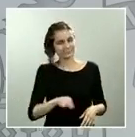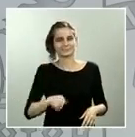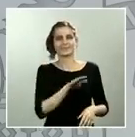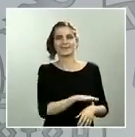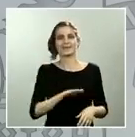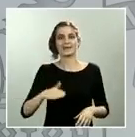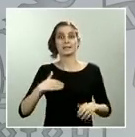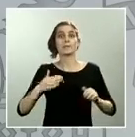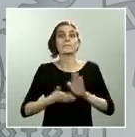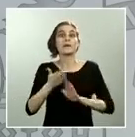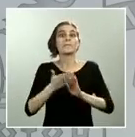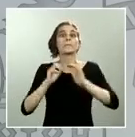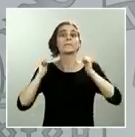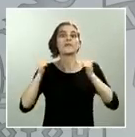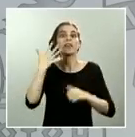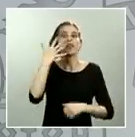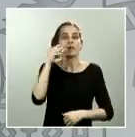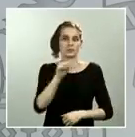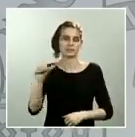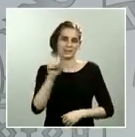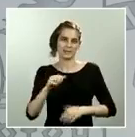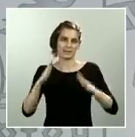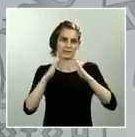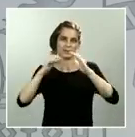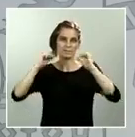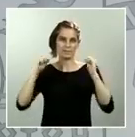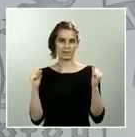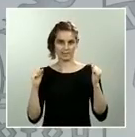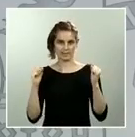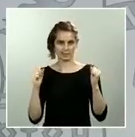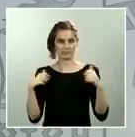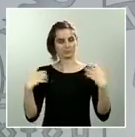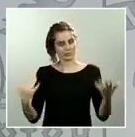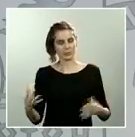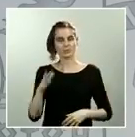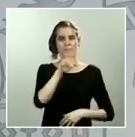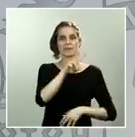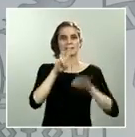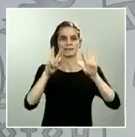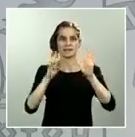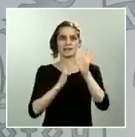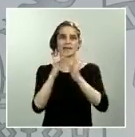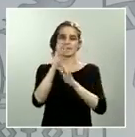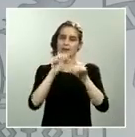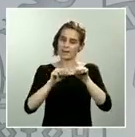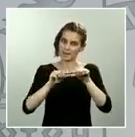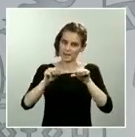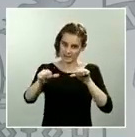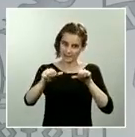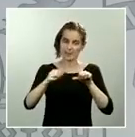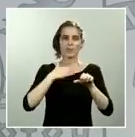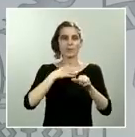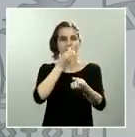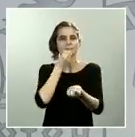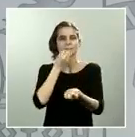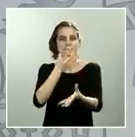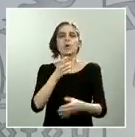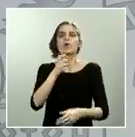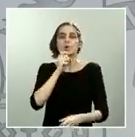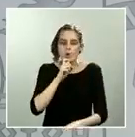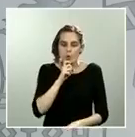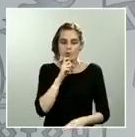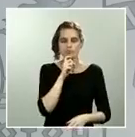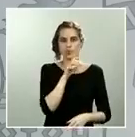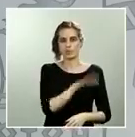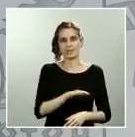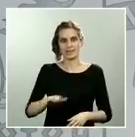confinamiento y que a partir del 27 de abril podremos expresar en qué circunstancias, bajo qué condiciones se pueda ir de